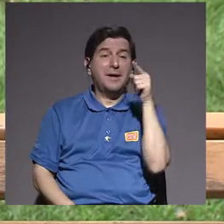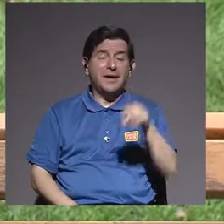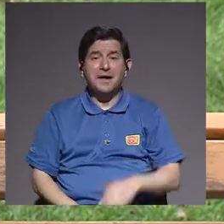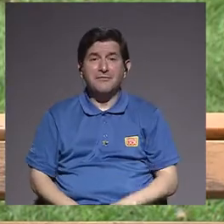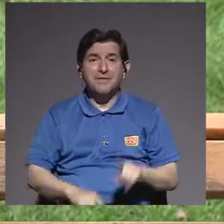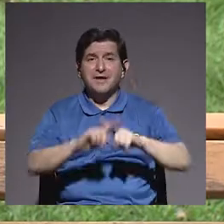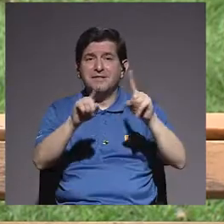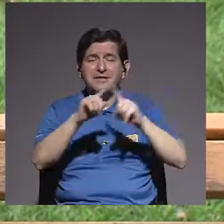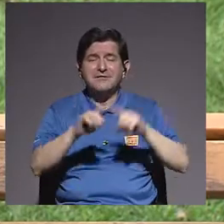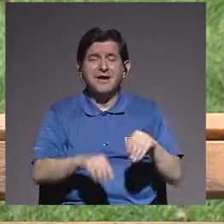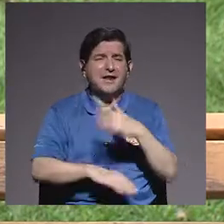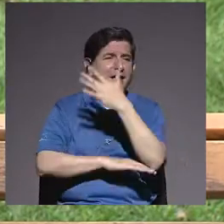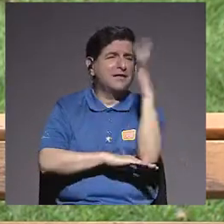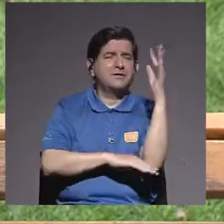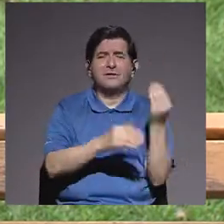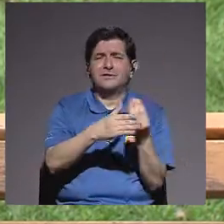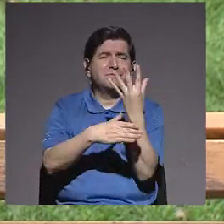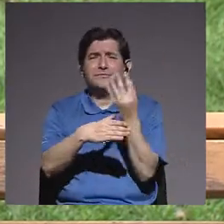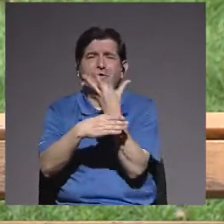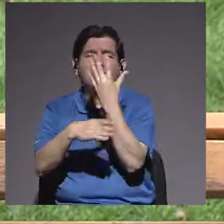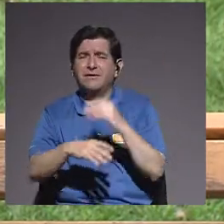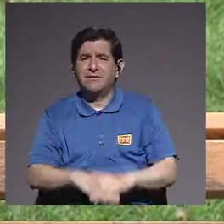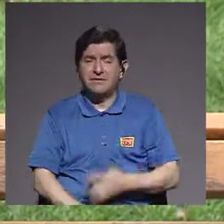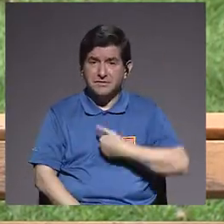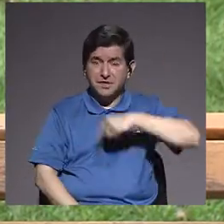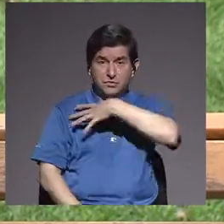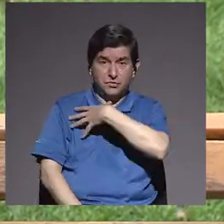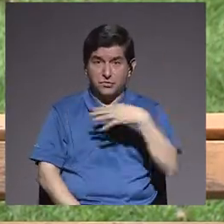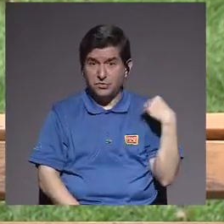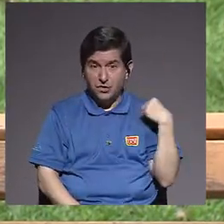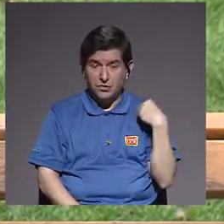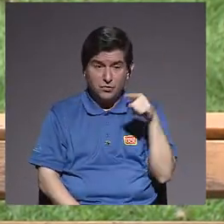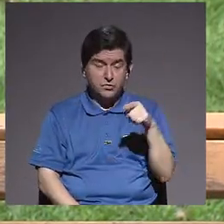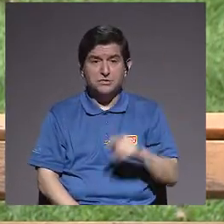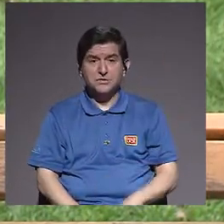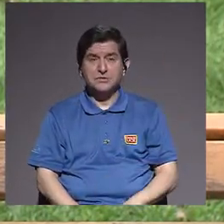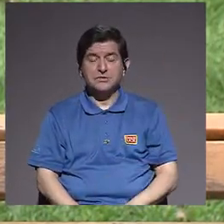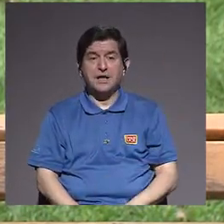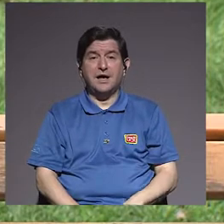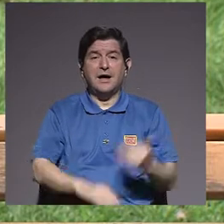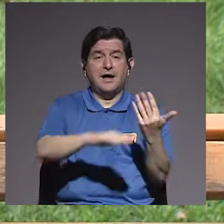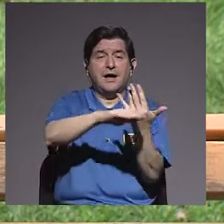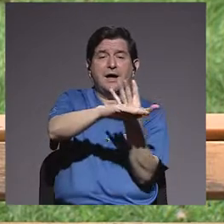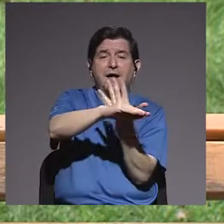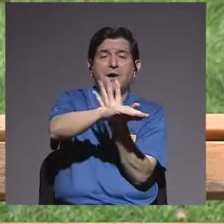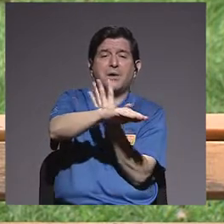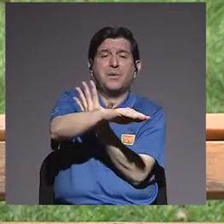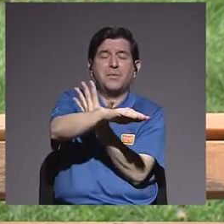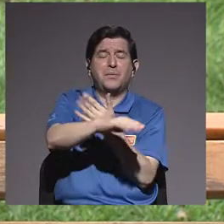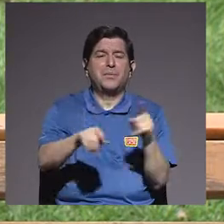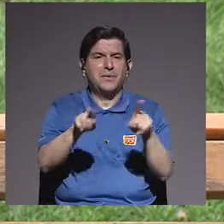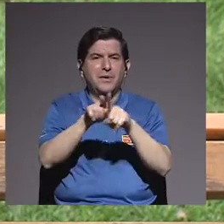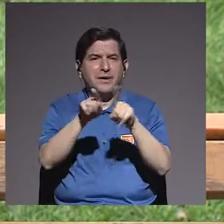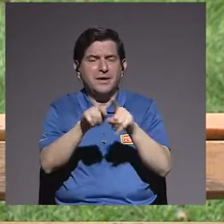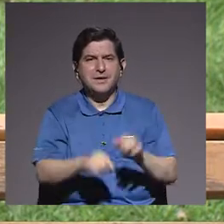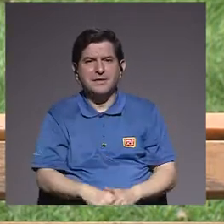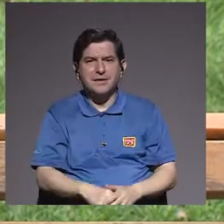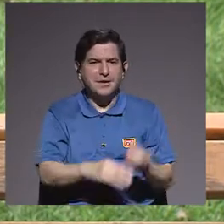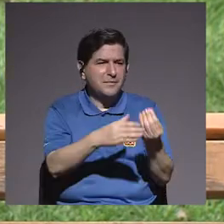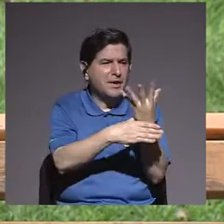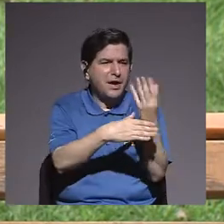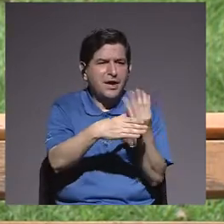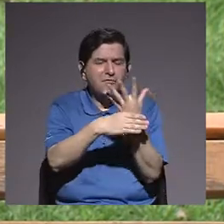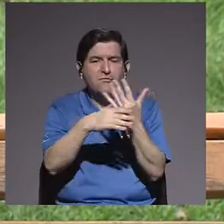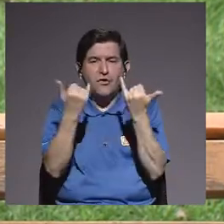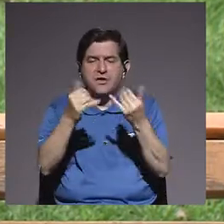la floración, y si a nosotros nos gusta pasar sobre esa alfombra de flores, de flores que